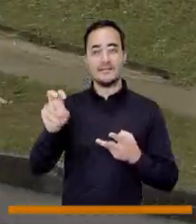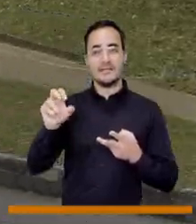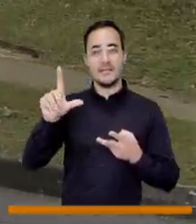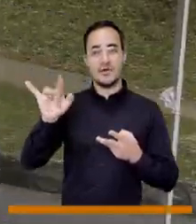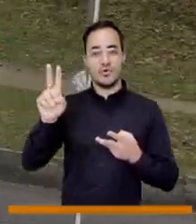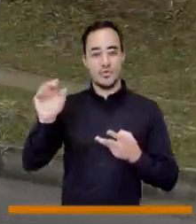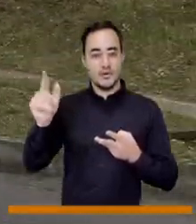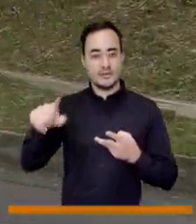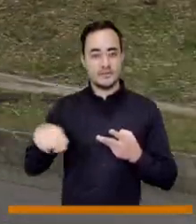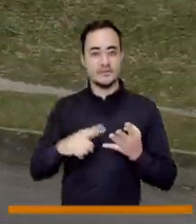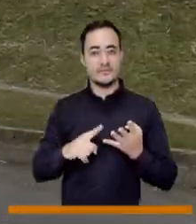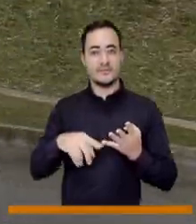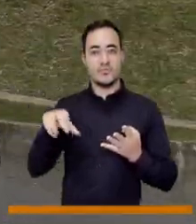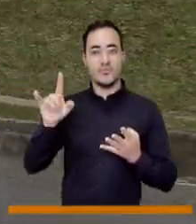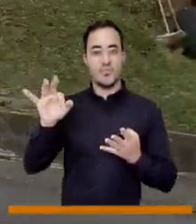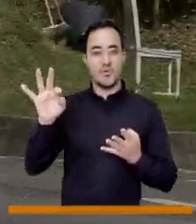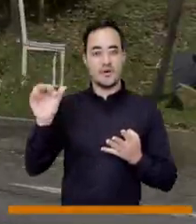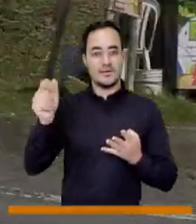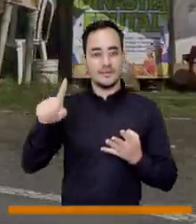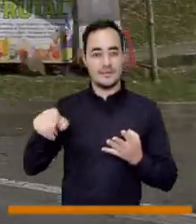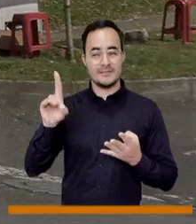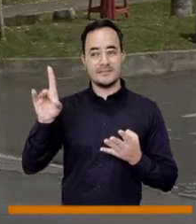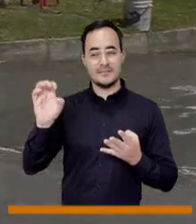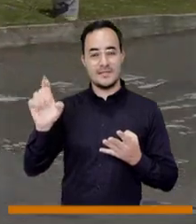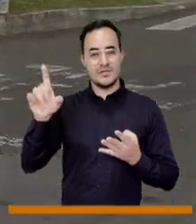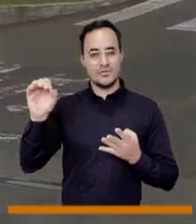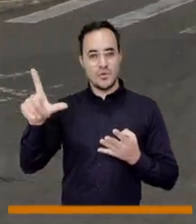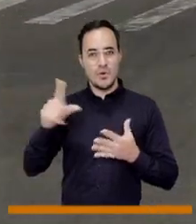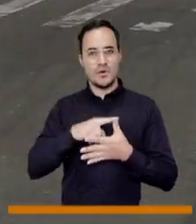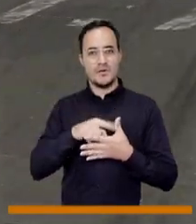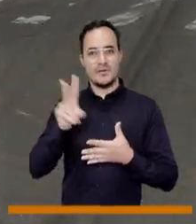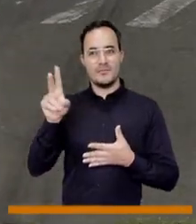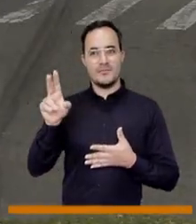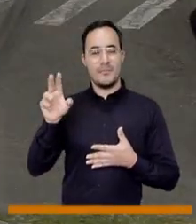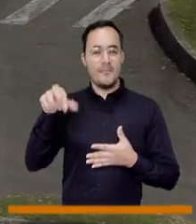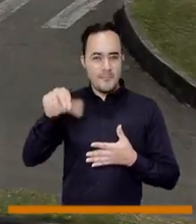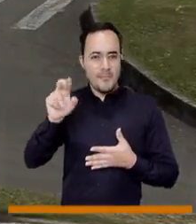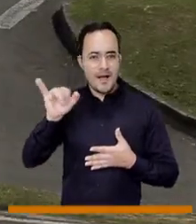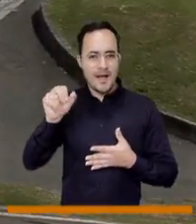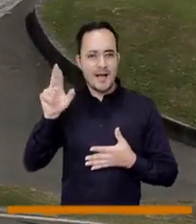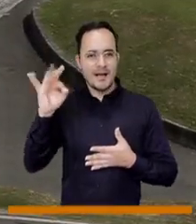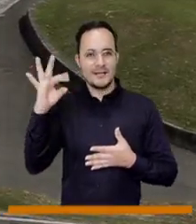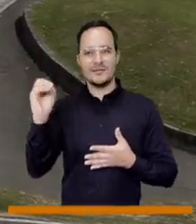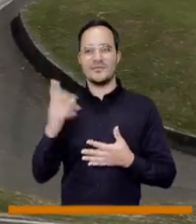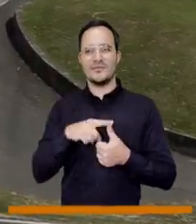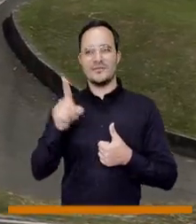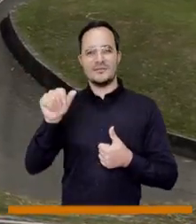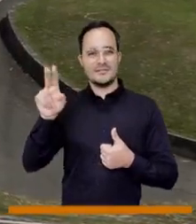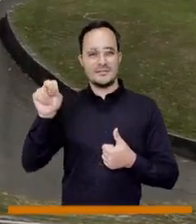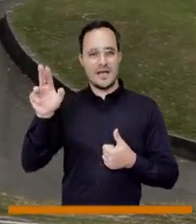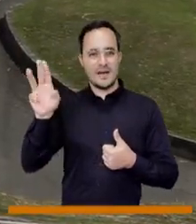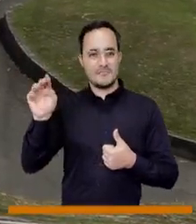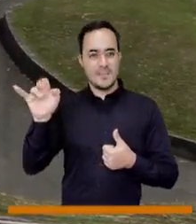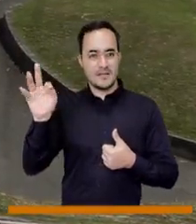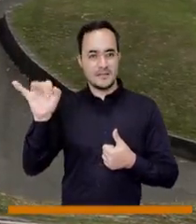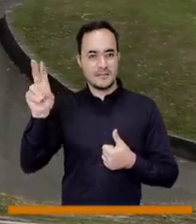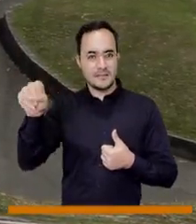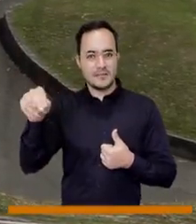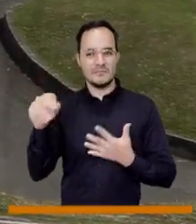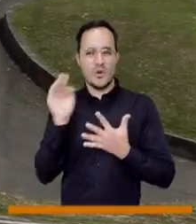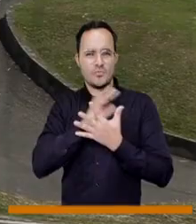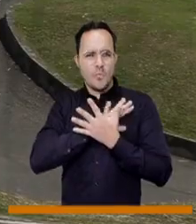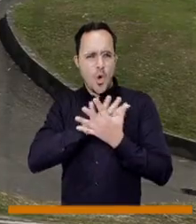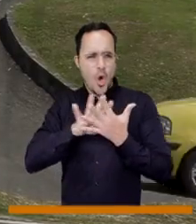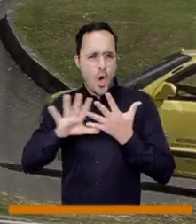Siete Lunas, Puertas del Sol, Vereda Pajarito, San Martín. Es muy grande la comunidad y el,